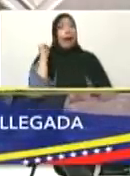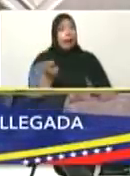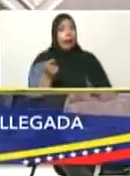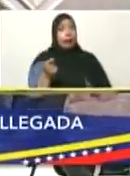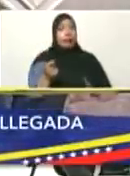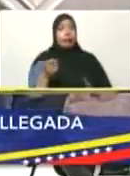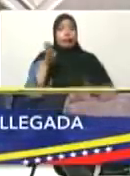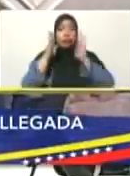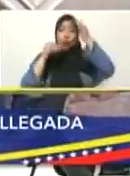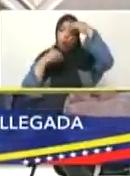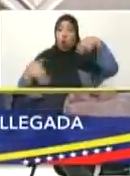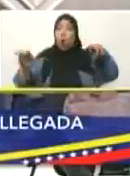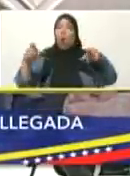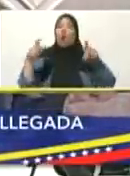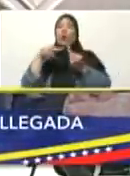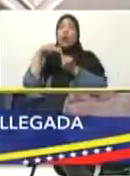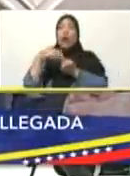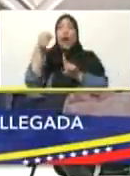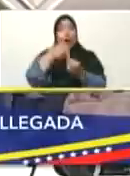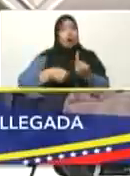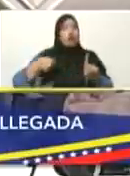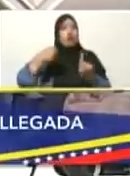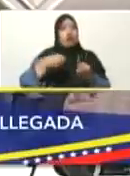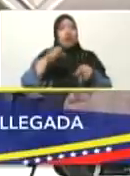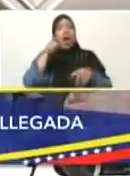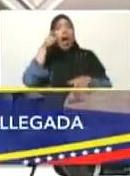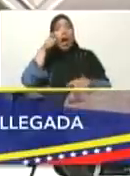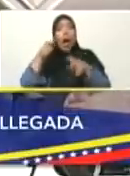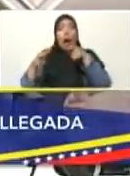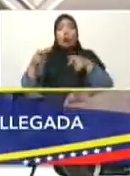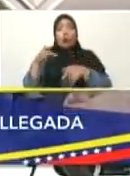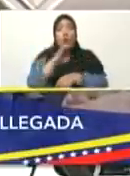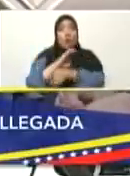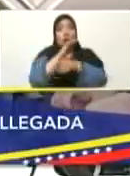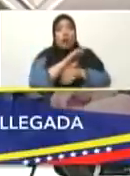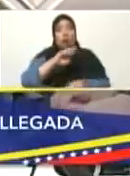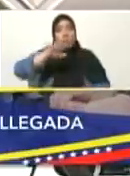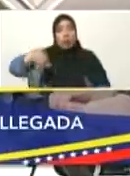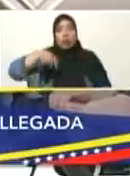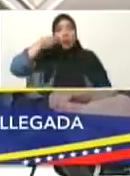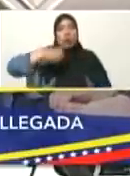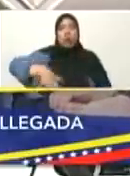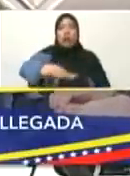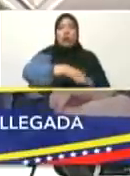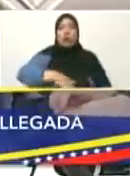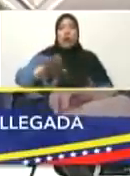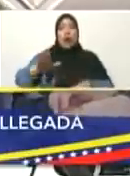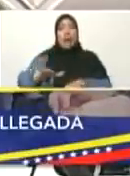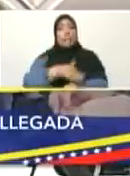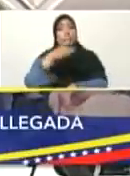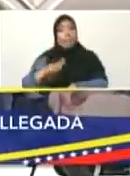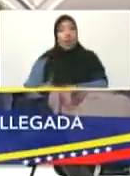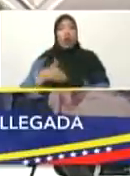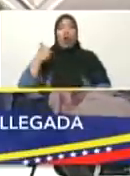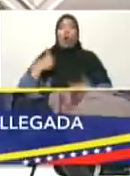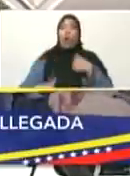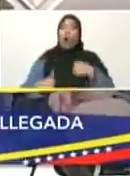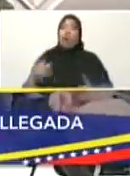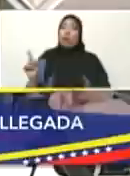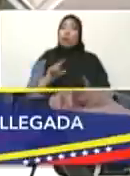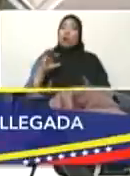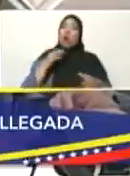A la batalla nuevamente. A proteger a nuestros pueblos. Y miércoles, jueves, ya saben, vamos a estar en coordinación